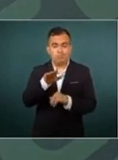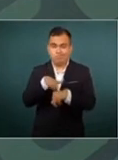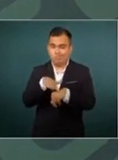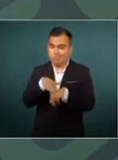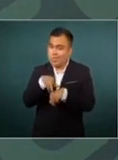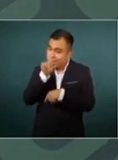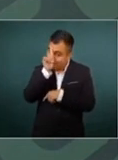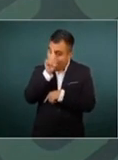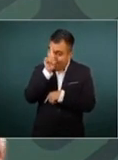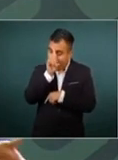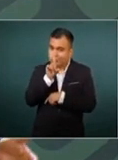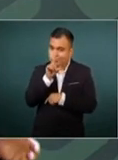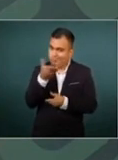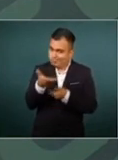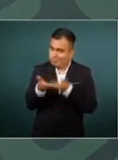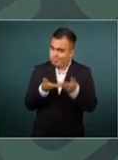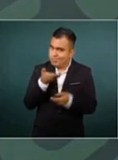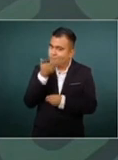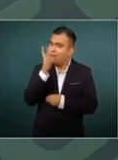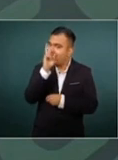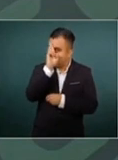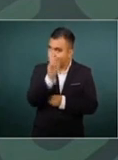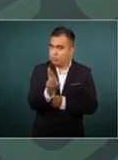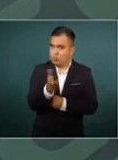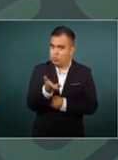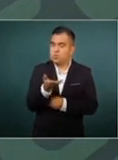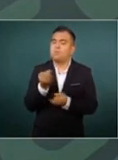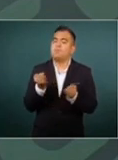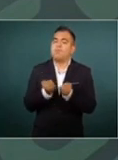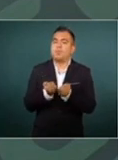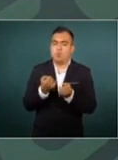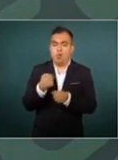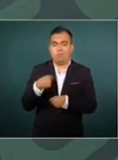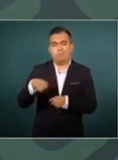respetuosa que como aquí lo hemos dicho